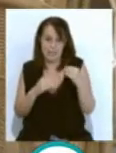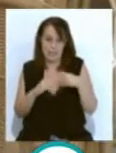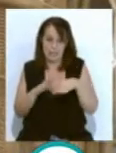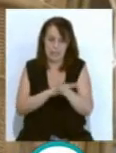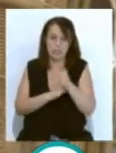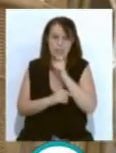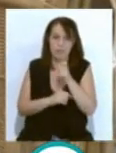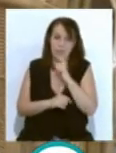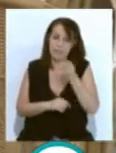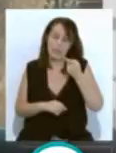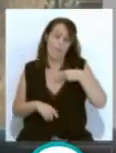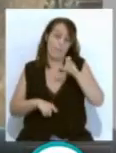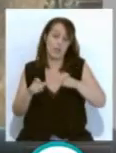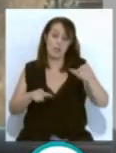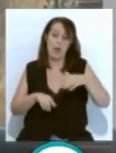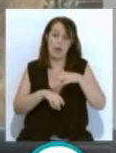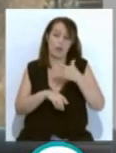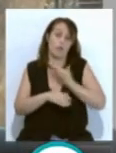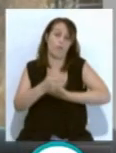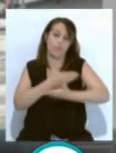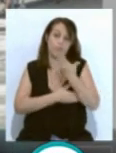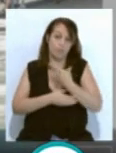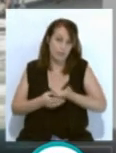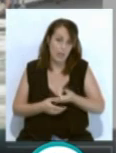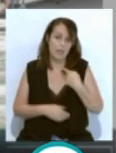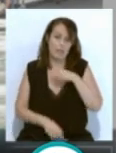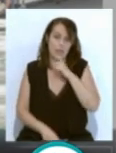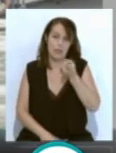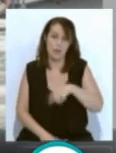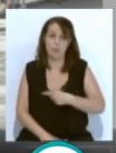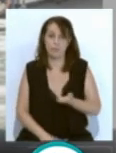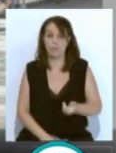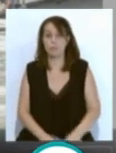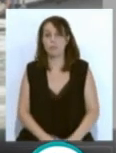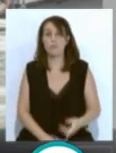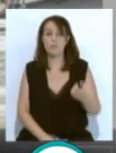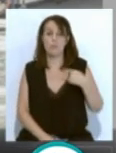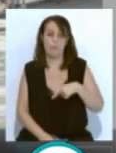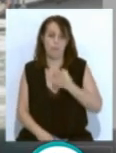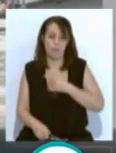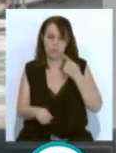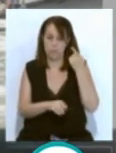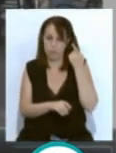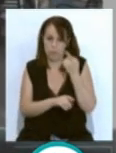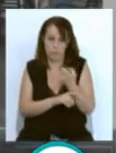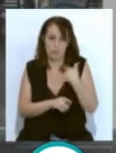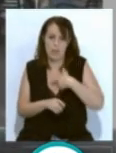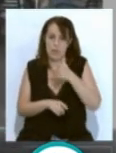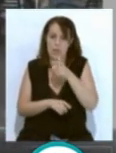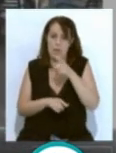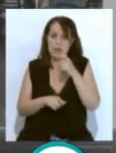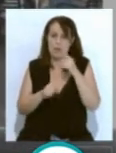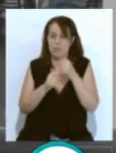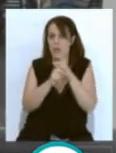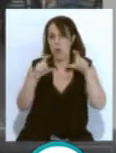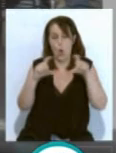todo a las personas con movilidad reducida. Una ordenanza que está ahogando a los negocios, que ha provocado ya el despido de en torno a 10